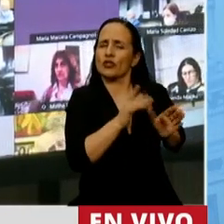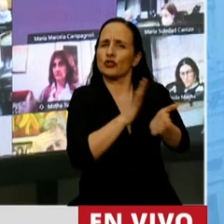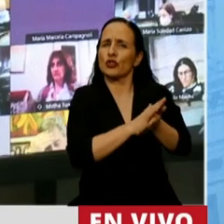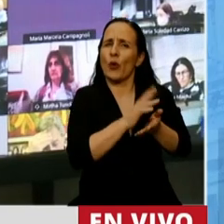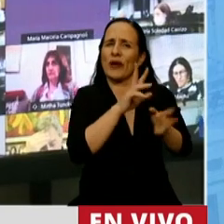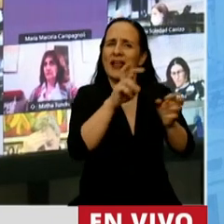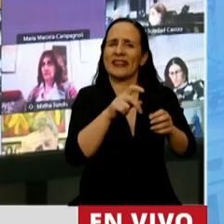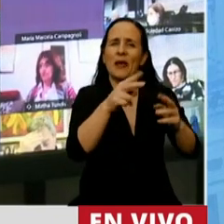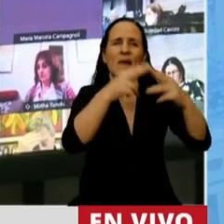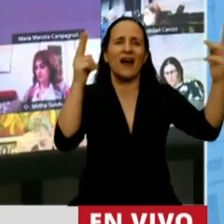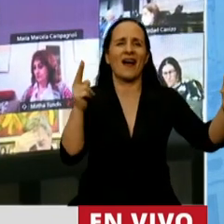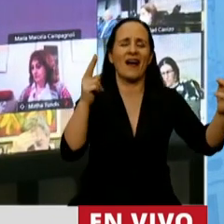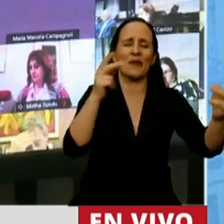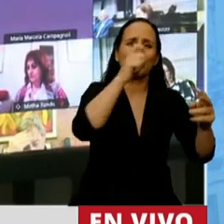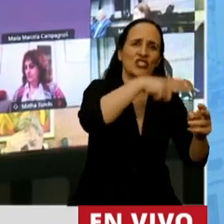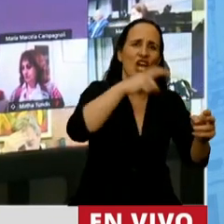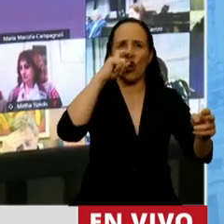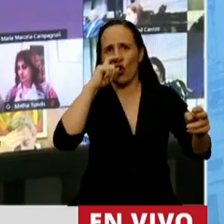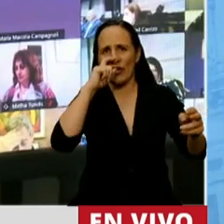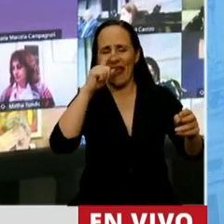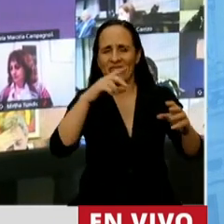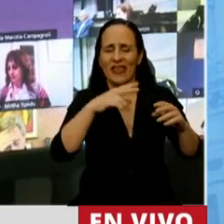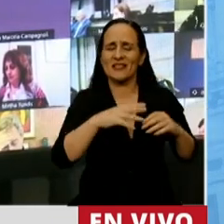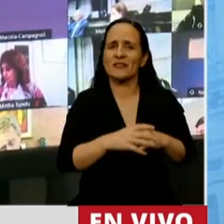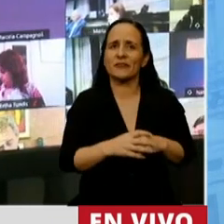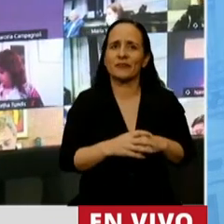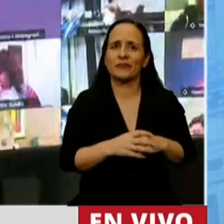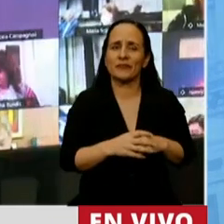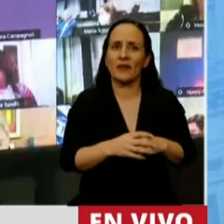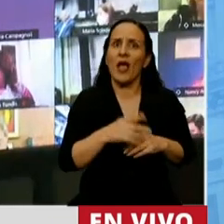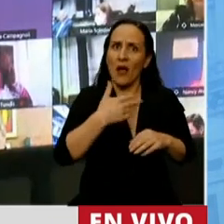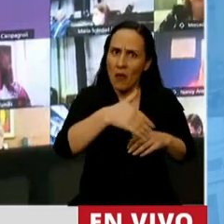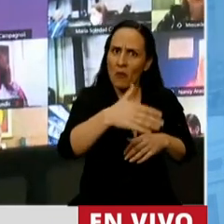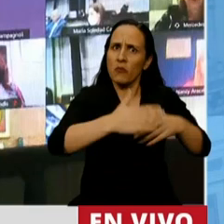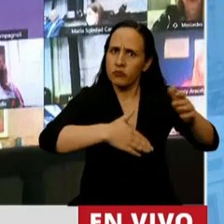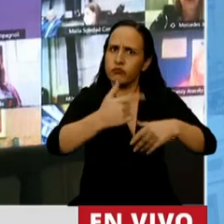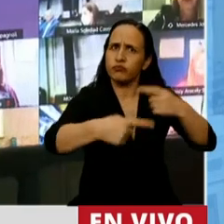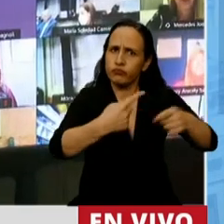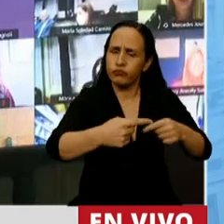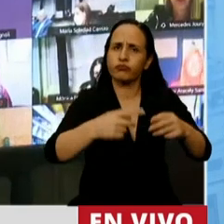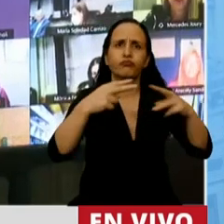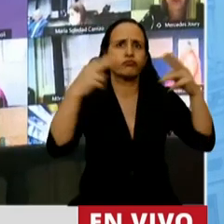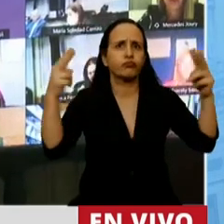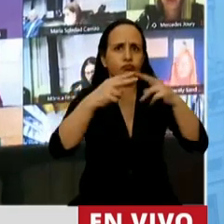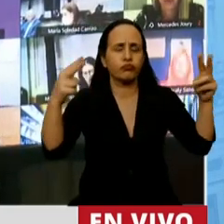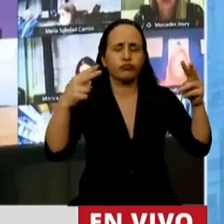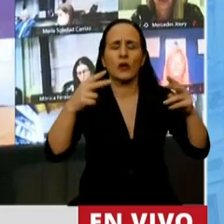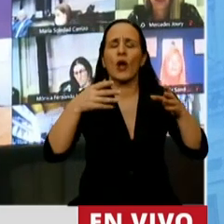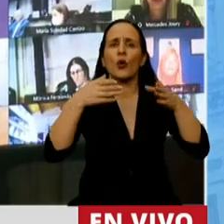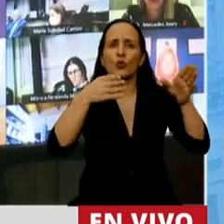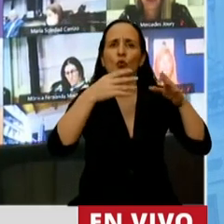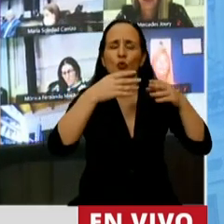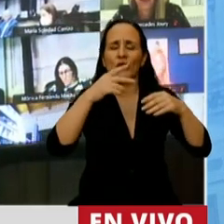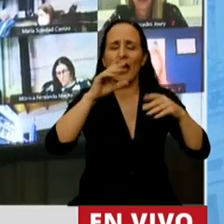refiere al puente Chaco Corrientes, que contempla la continuidad de obras importantes como la autovía de la Ruta 11,